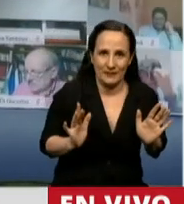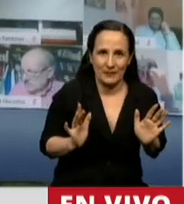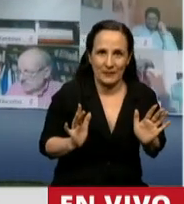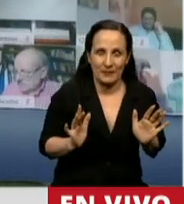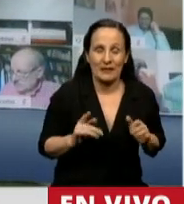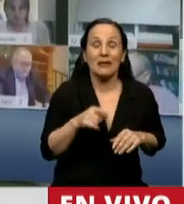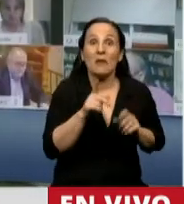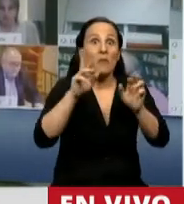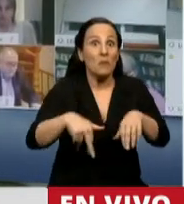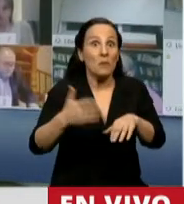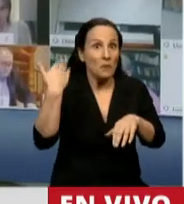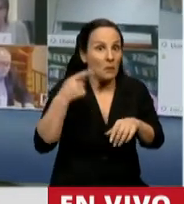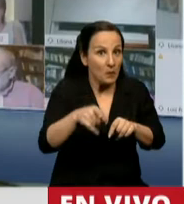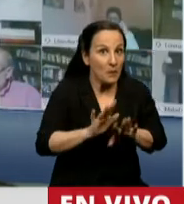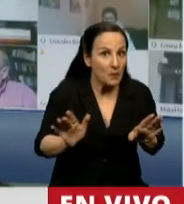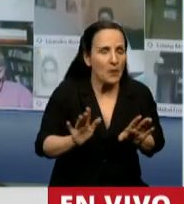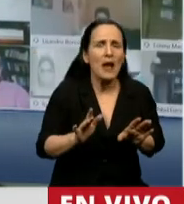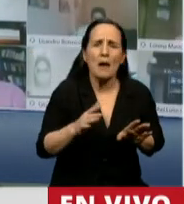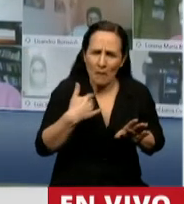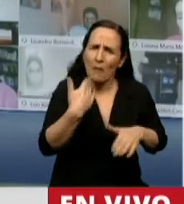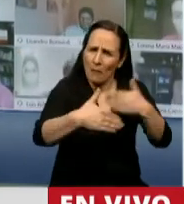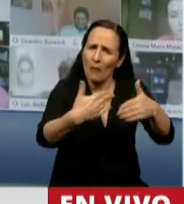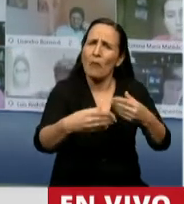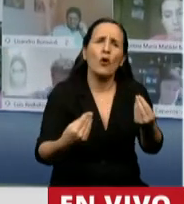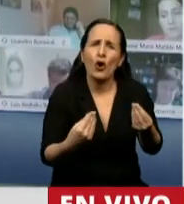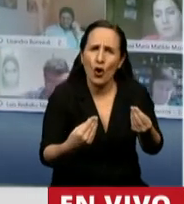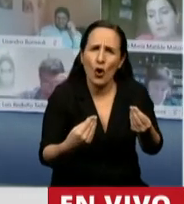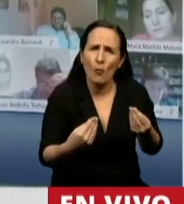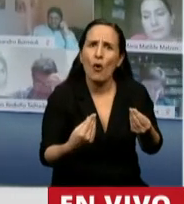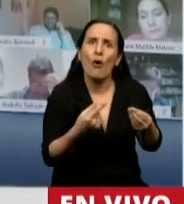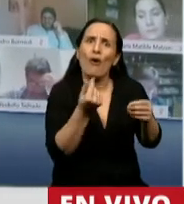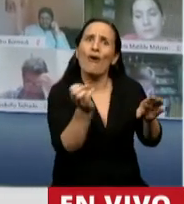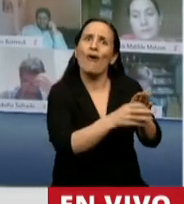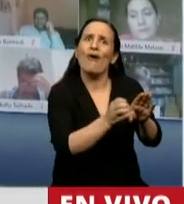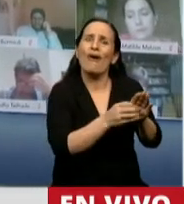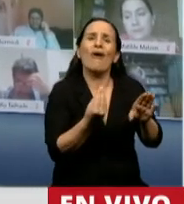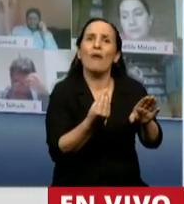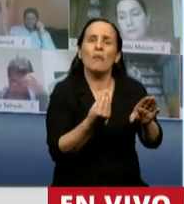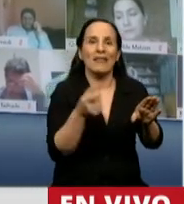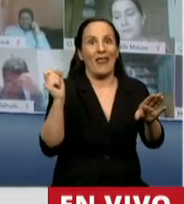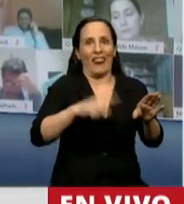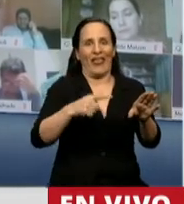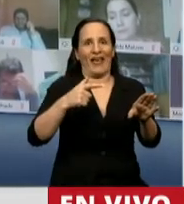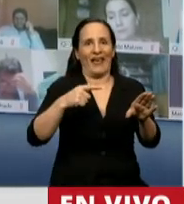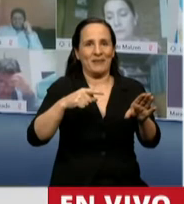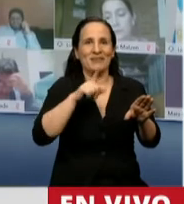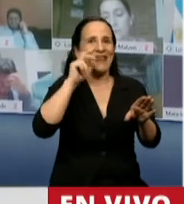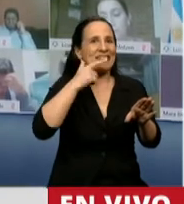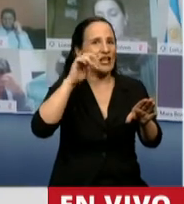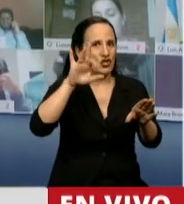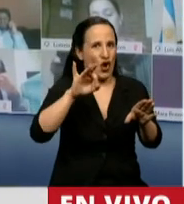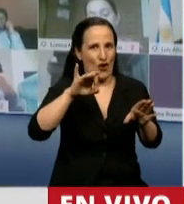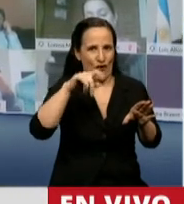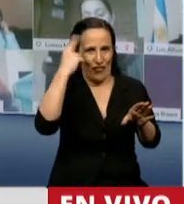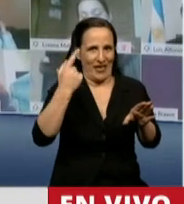Ese programa se va a llevar adelante en definitiva con la renta del Tesoro Nacional. Lo que nosotros pensábamos, o que muchos